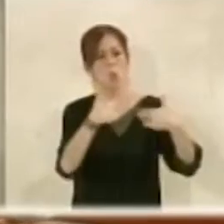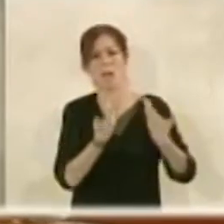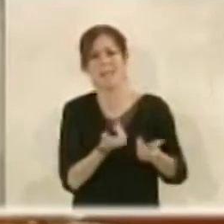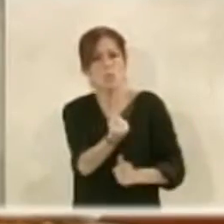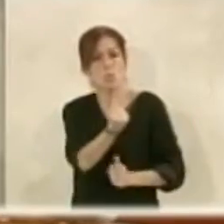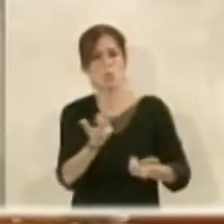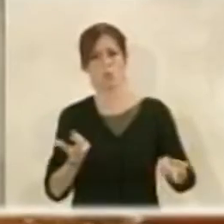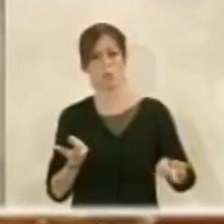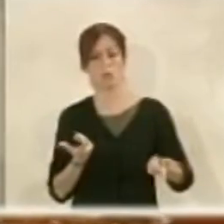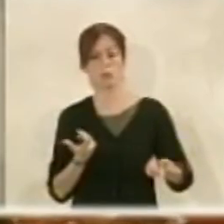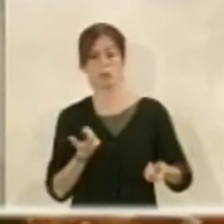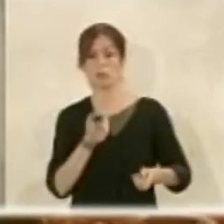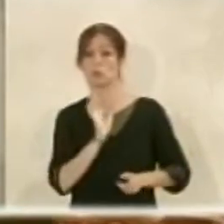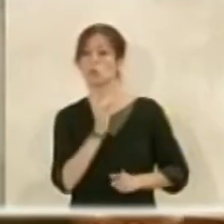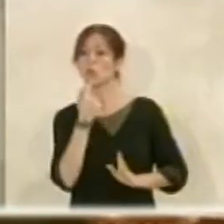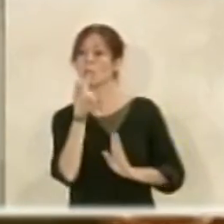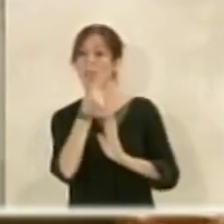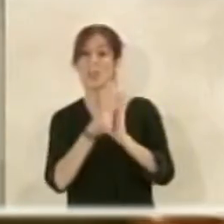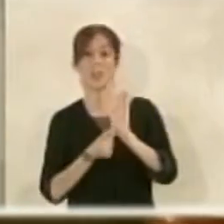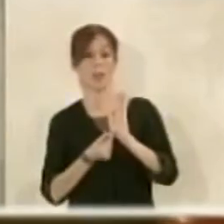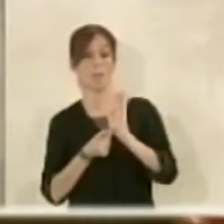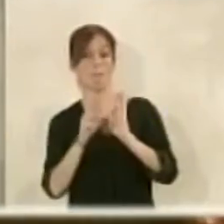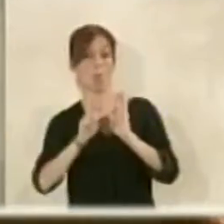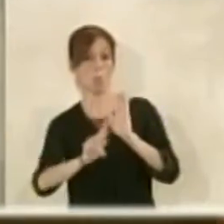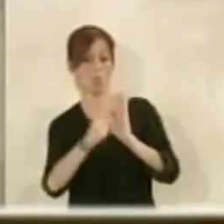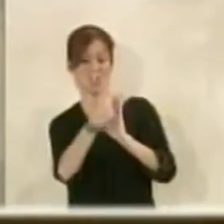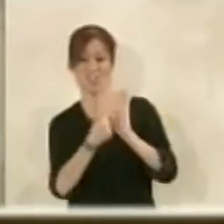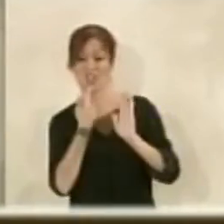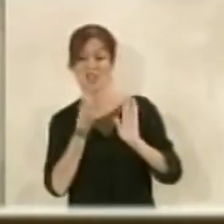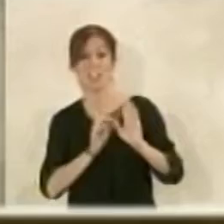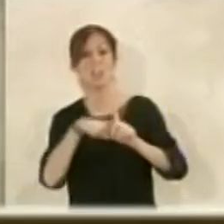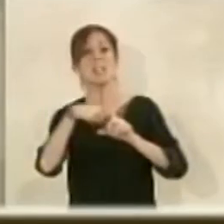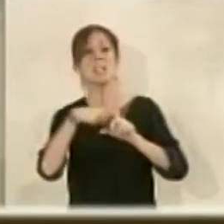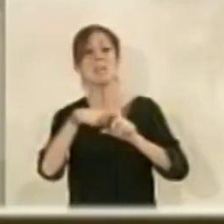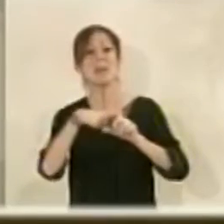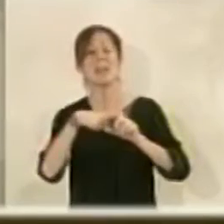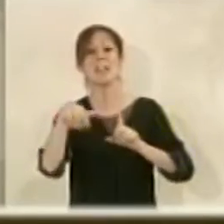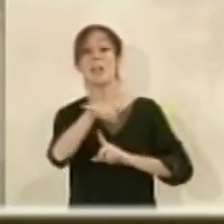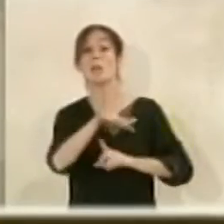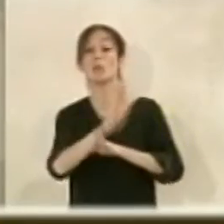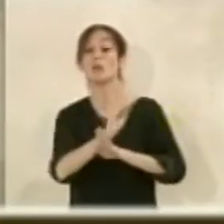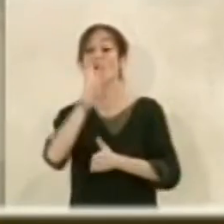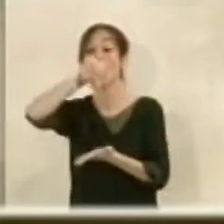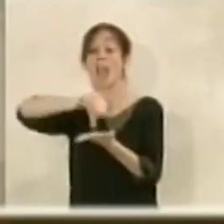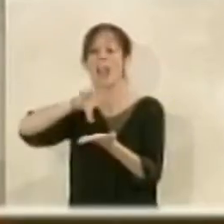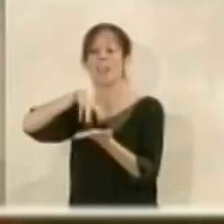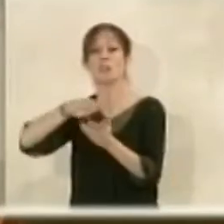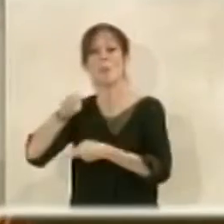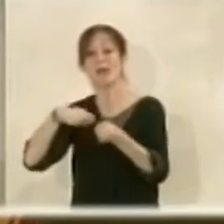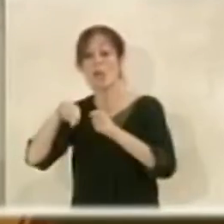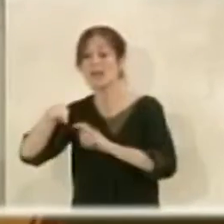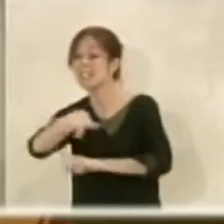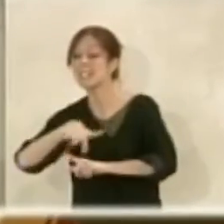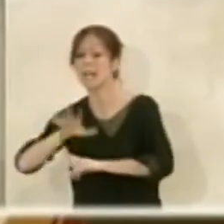ninguno solo lo que marca el PGO y es un nivel de protección el entorno del mercado pero nada más